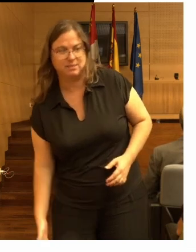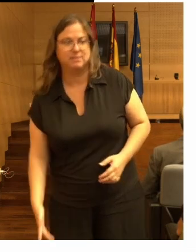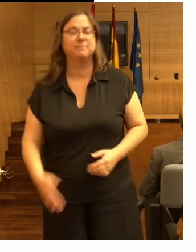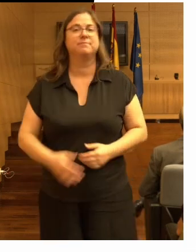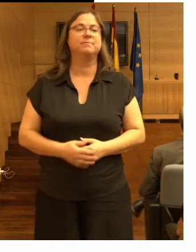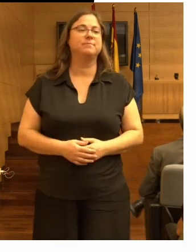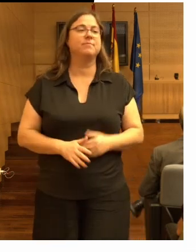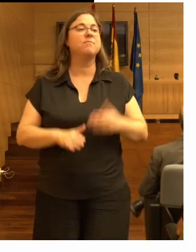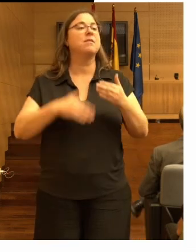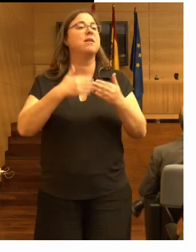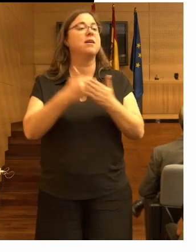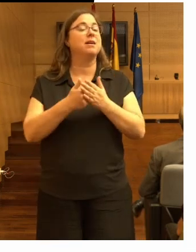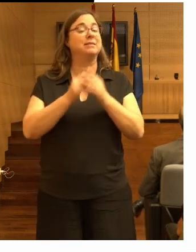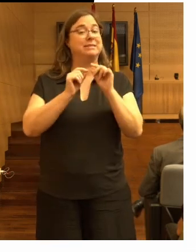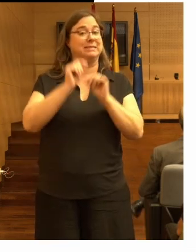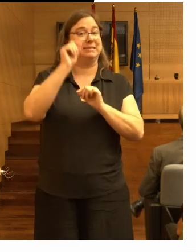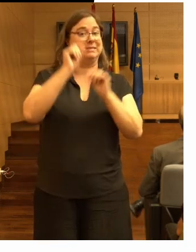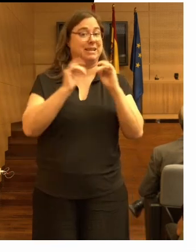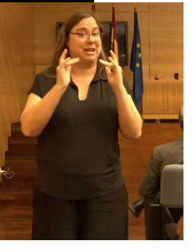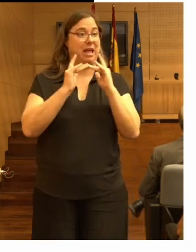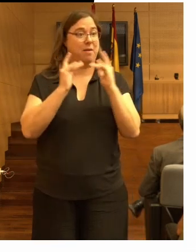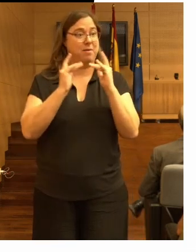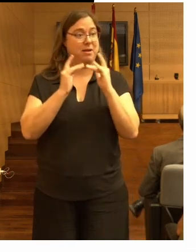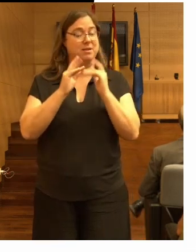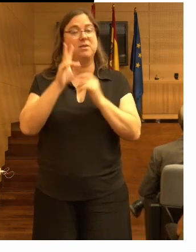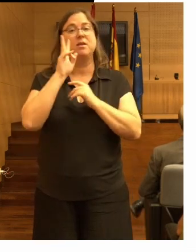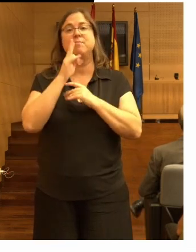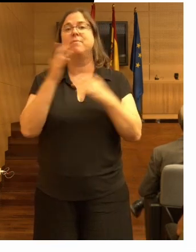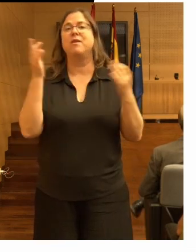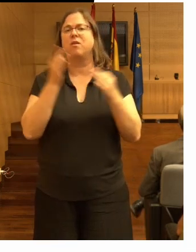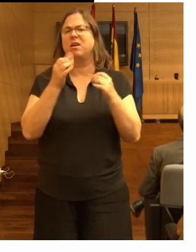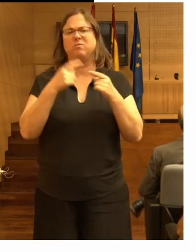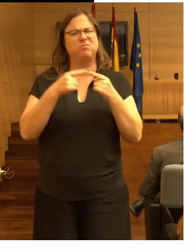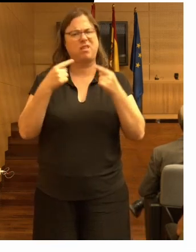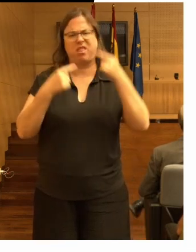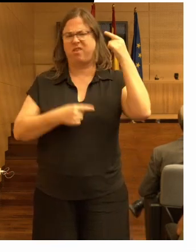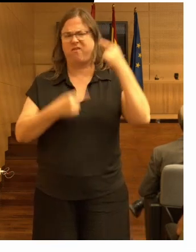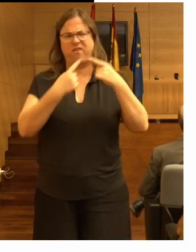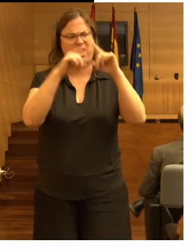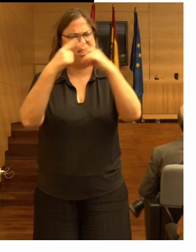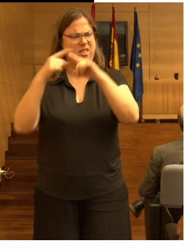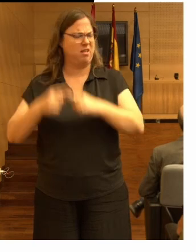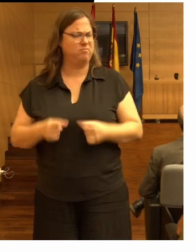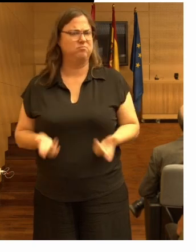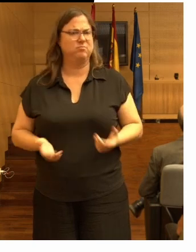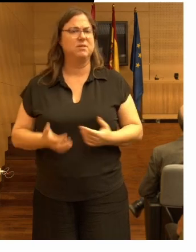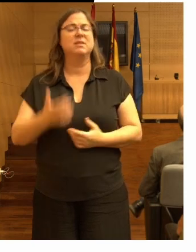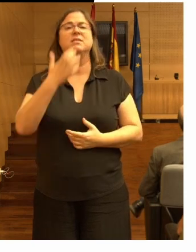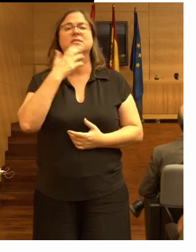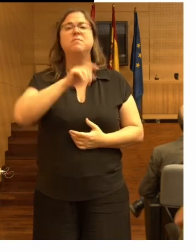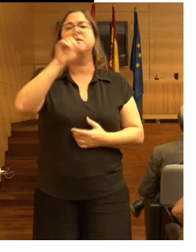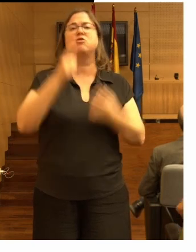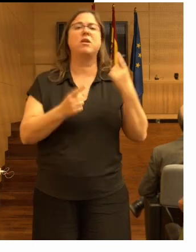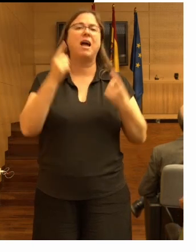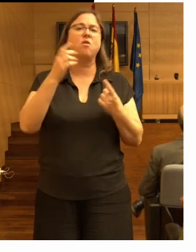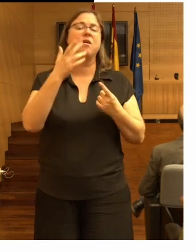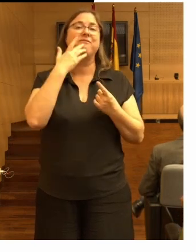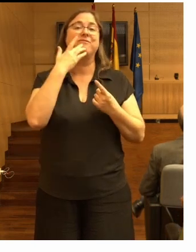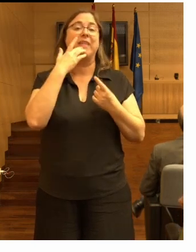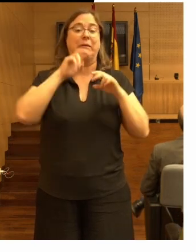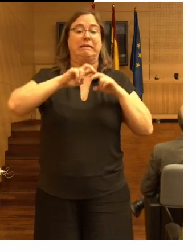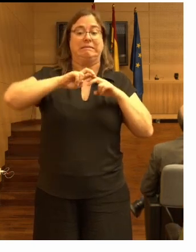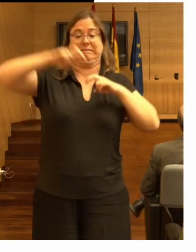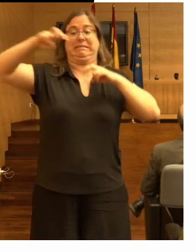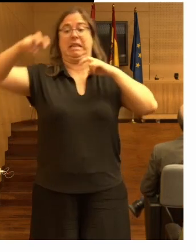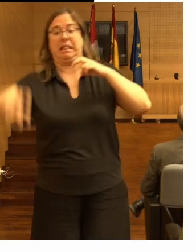y al medir las camas vimos que había mucha diferencia muchas discrepancias había personas que tenían que saltar para